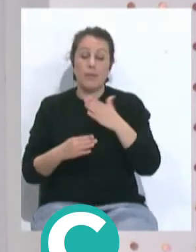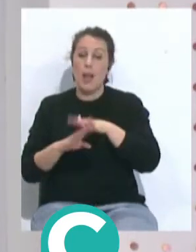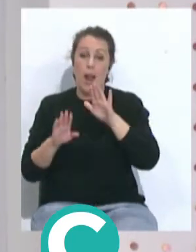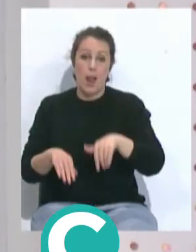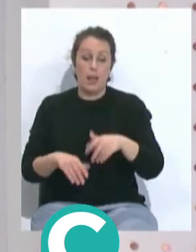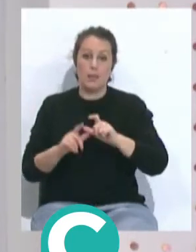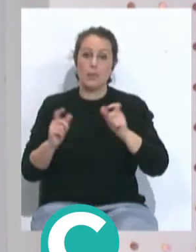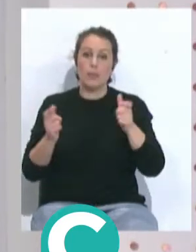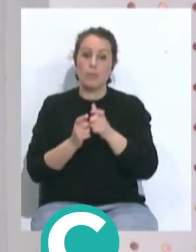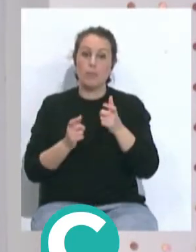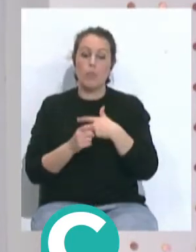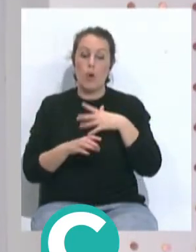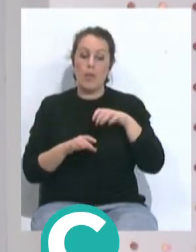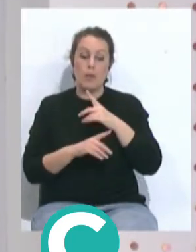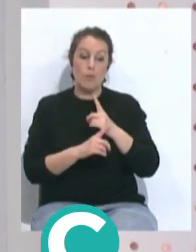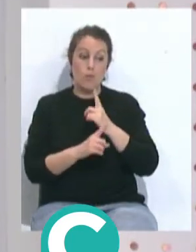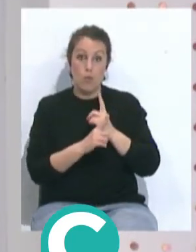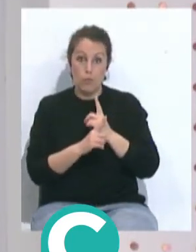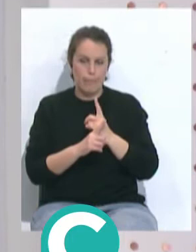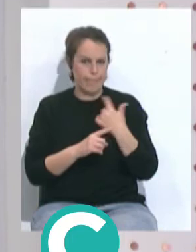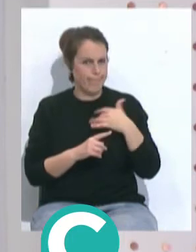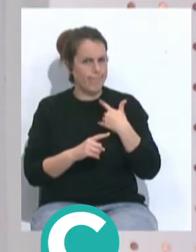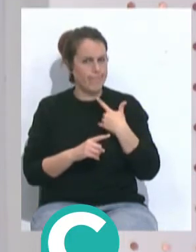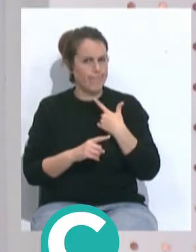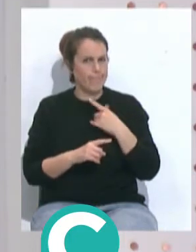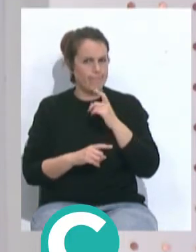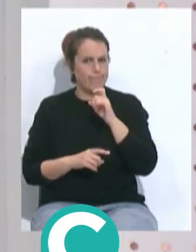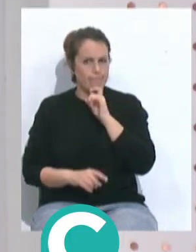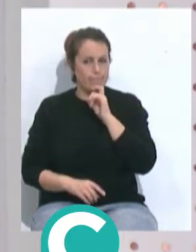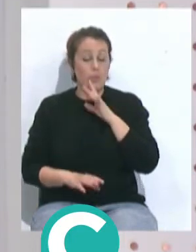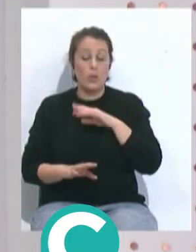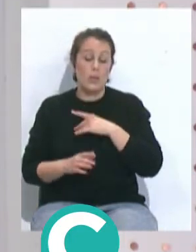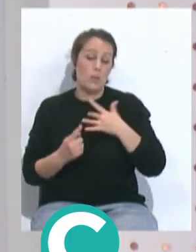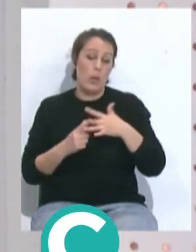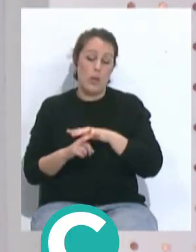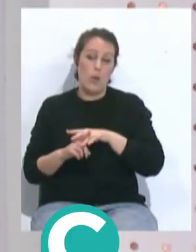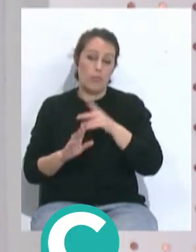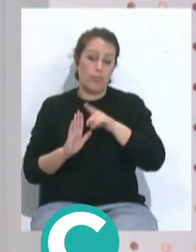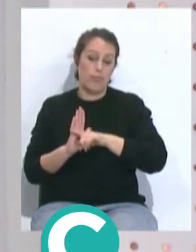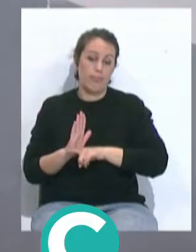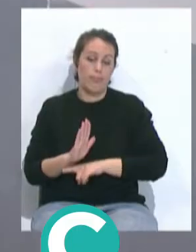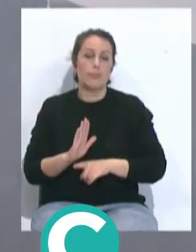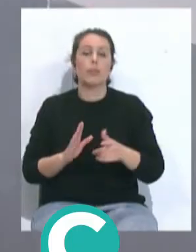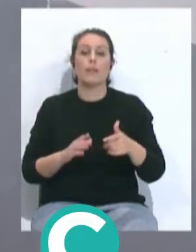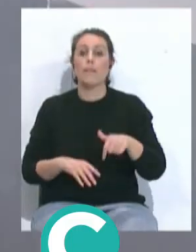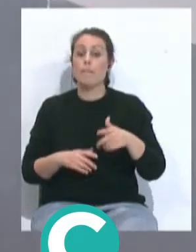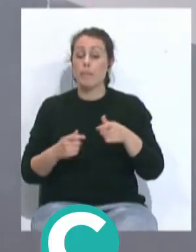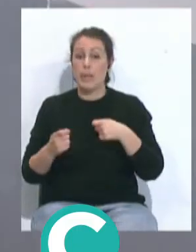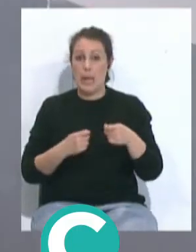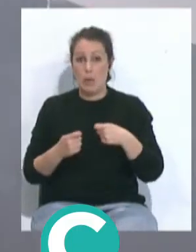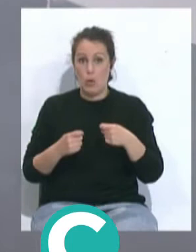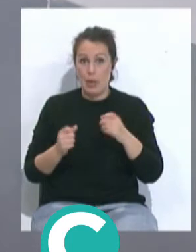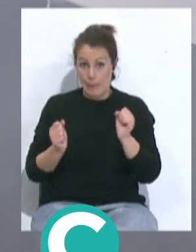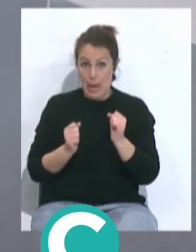los equipos que se enfrenten al Cádiz lo van a tener muy complicado pese a la situación clasificatoria que tiene. Y en este mercado